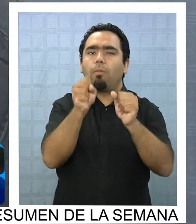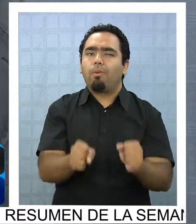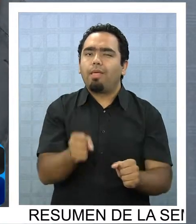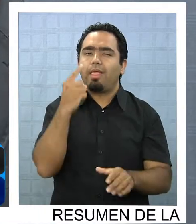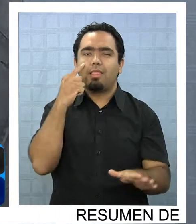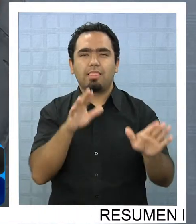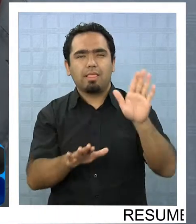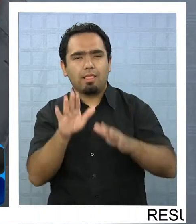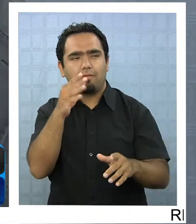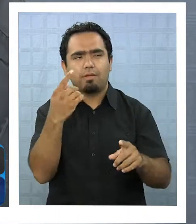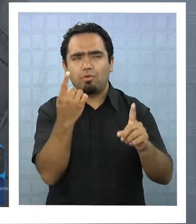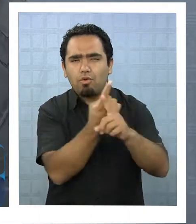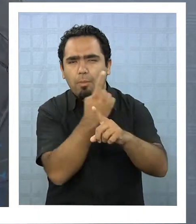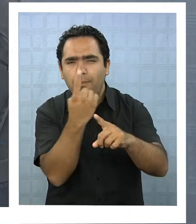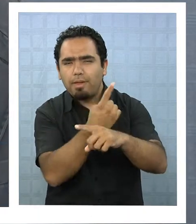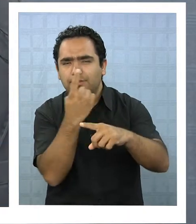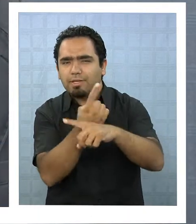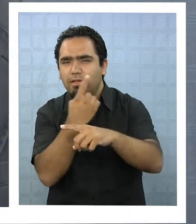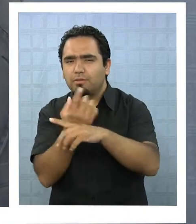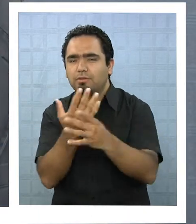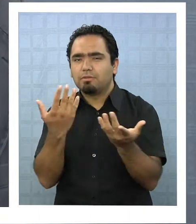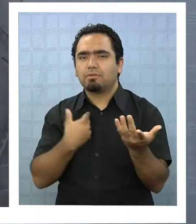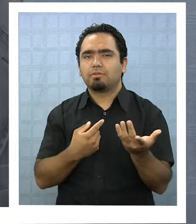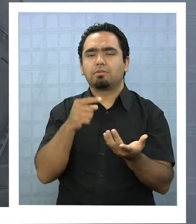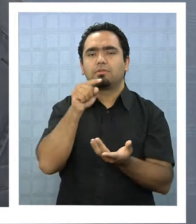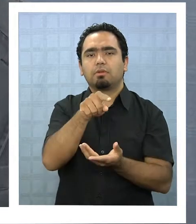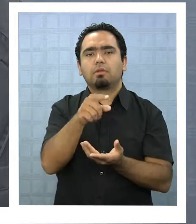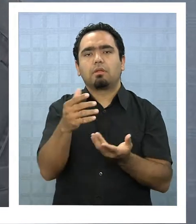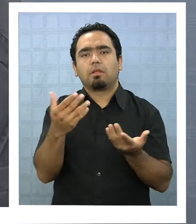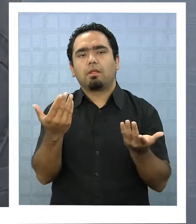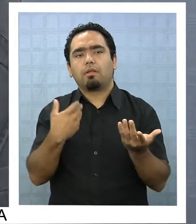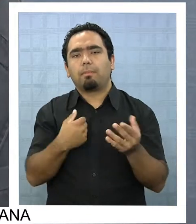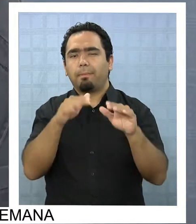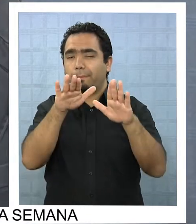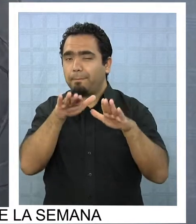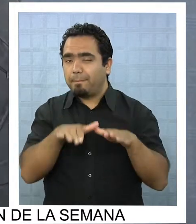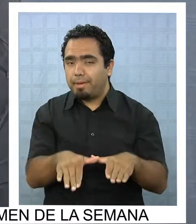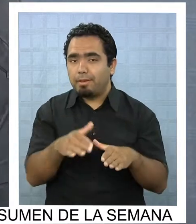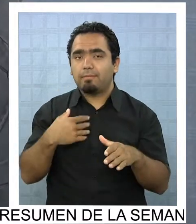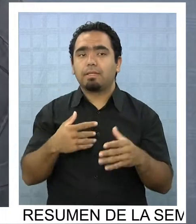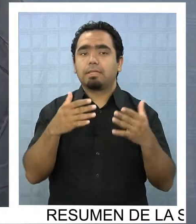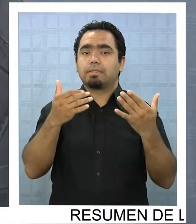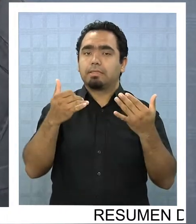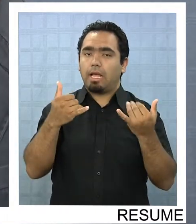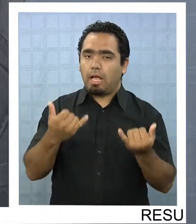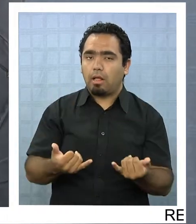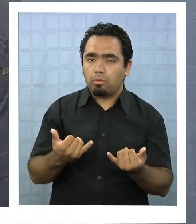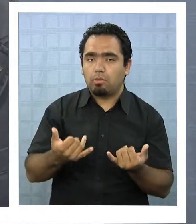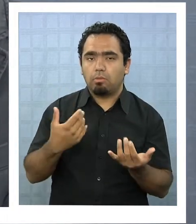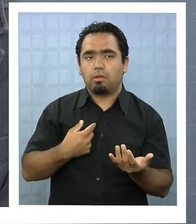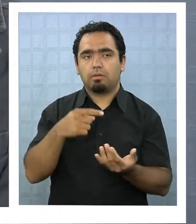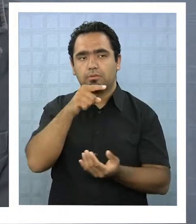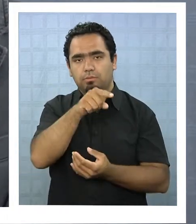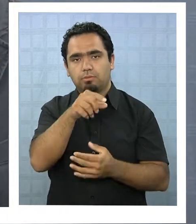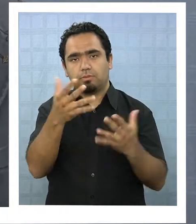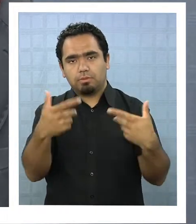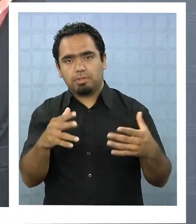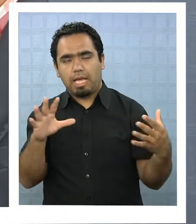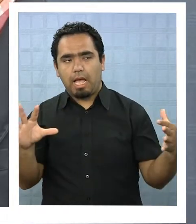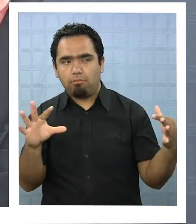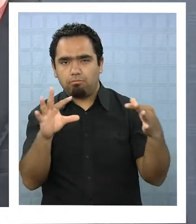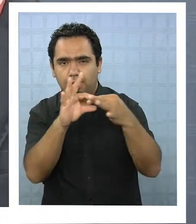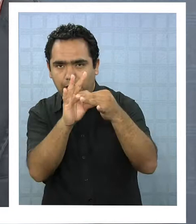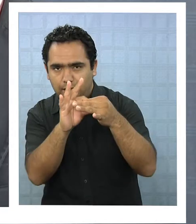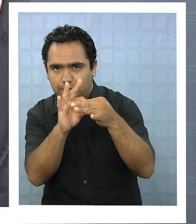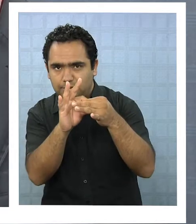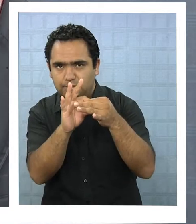estas conversaciones tuyas como la eventual que tú te generes una alianza y